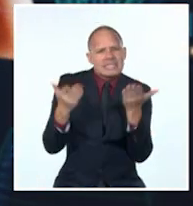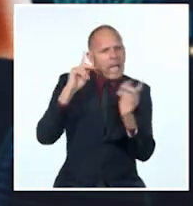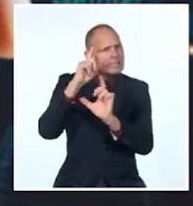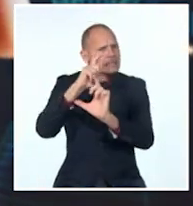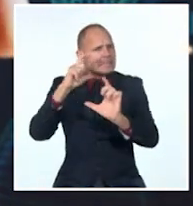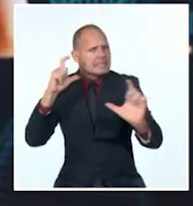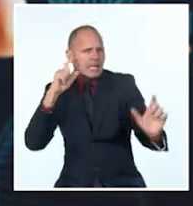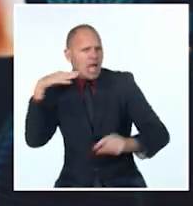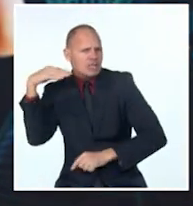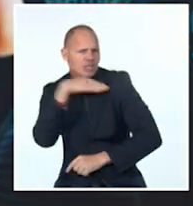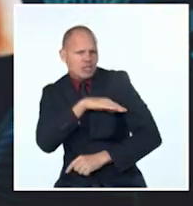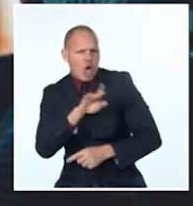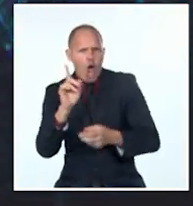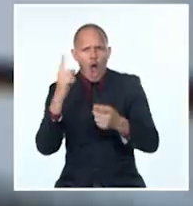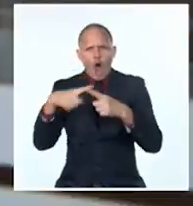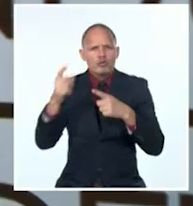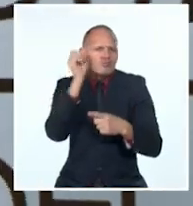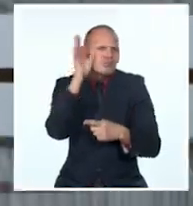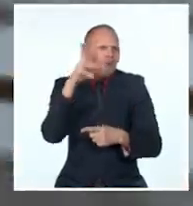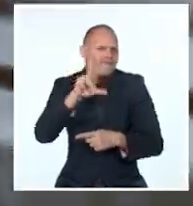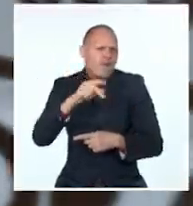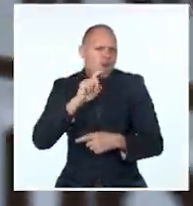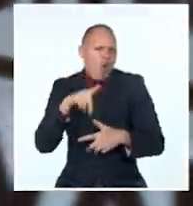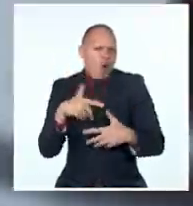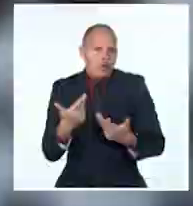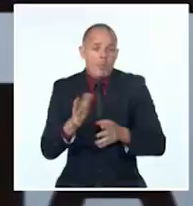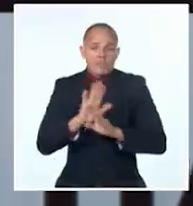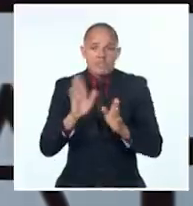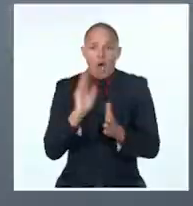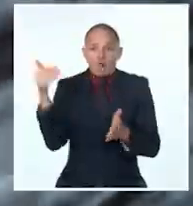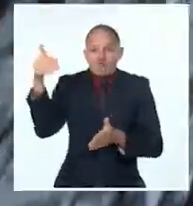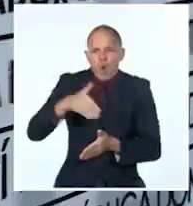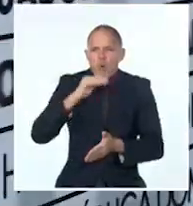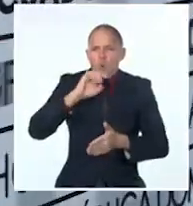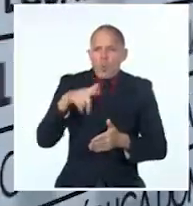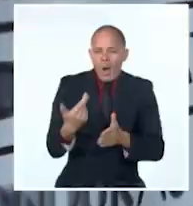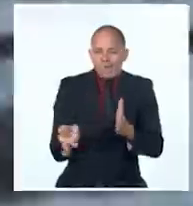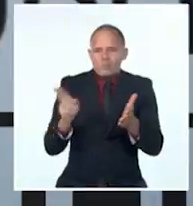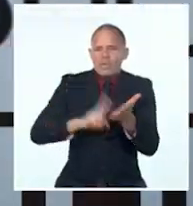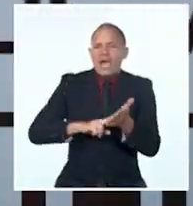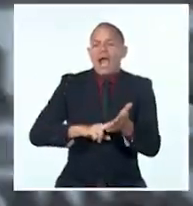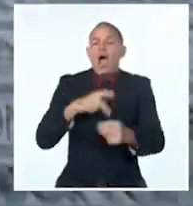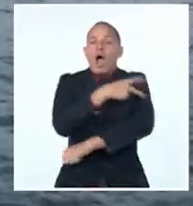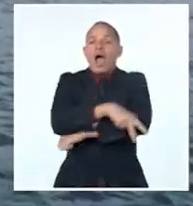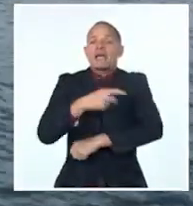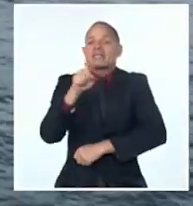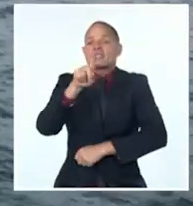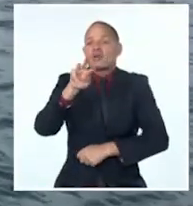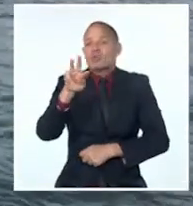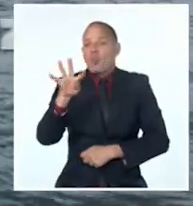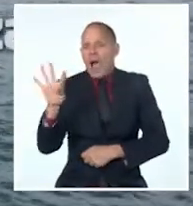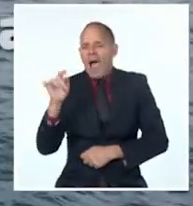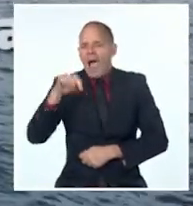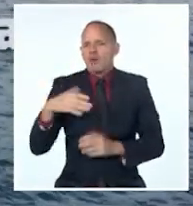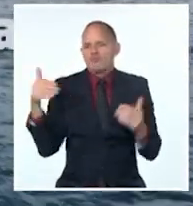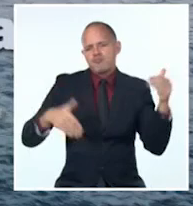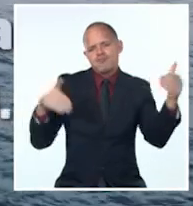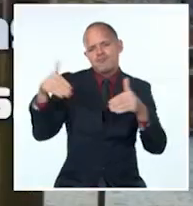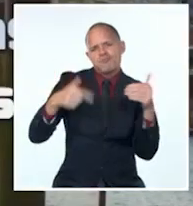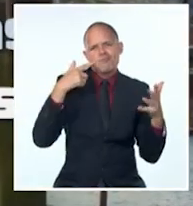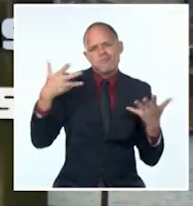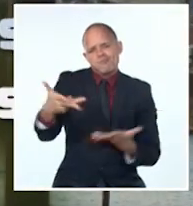la tecnología y la innovación. Los 134 países miembros del grupo tendrán la oportunidad de intercambiar experiencias,